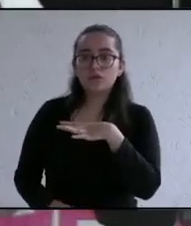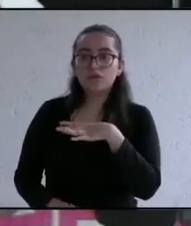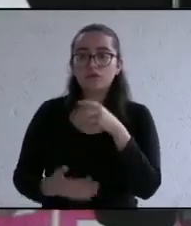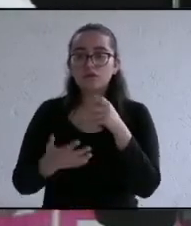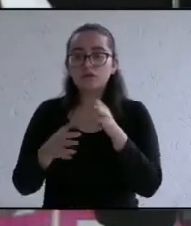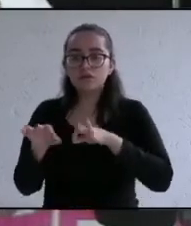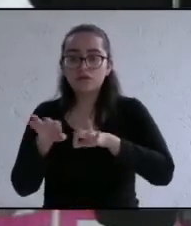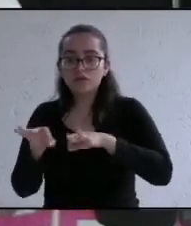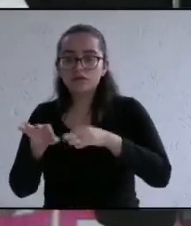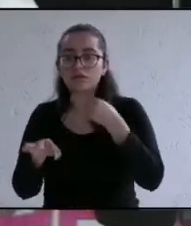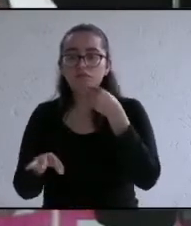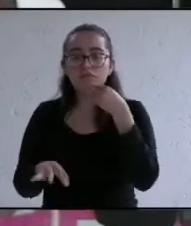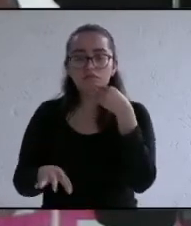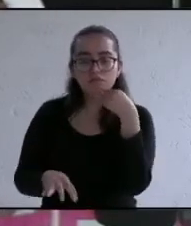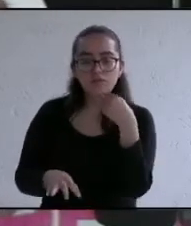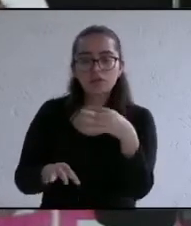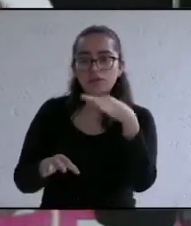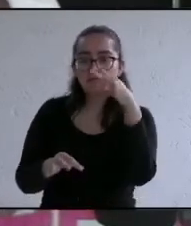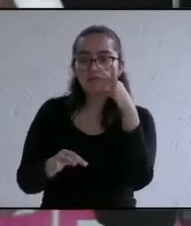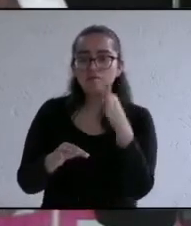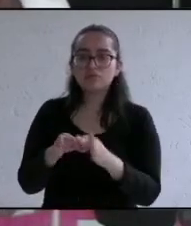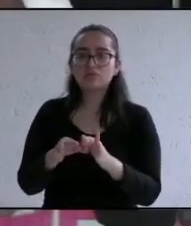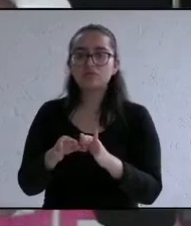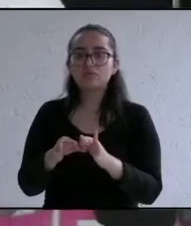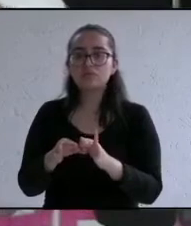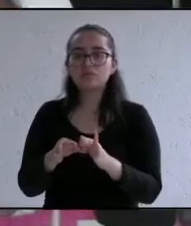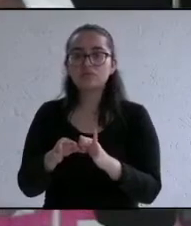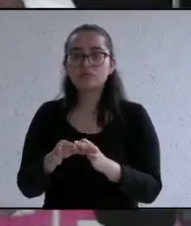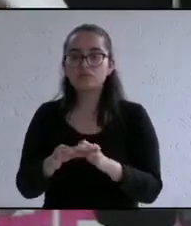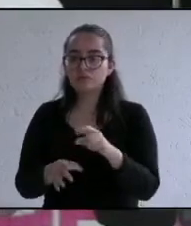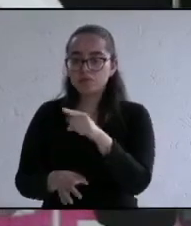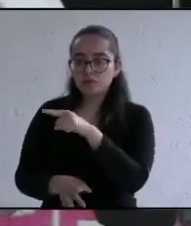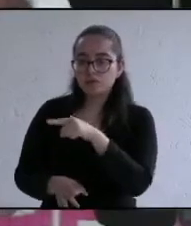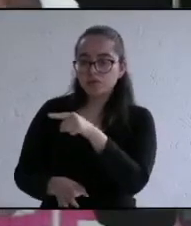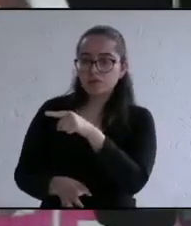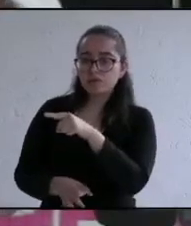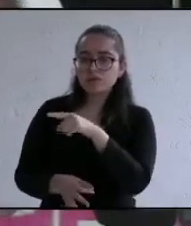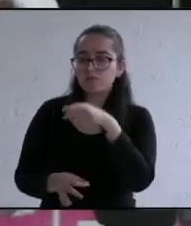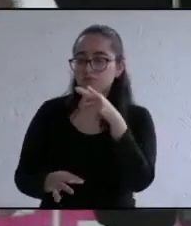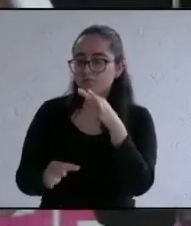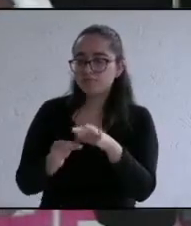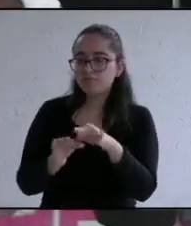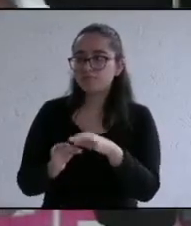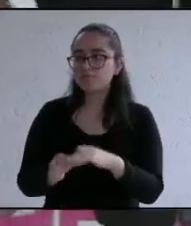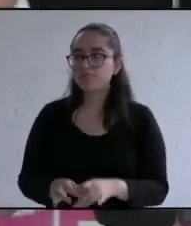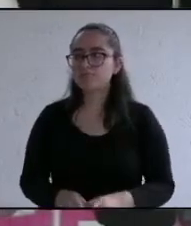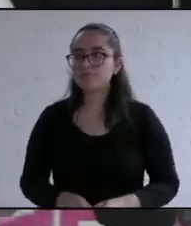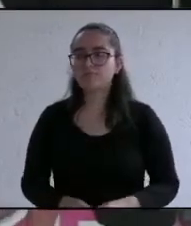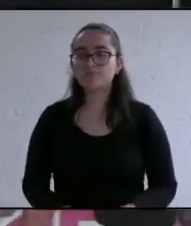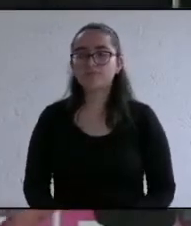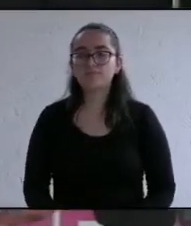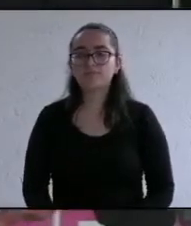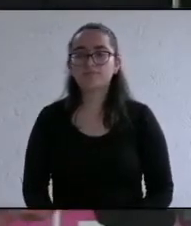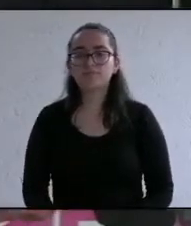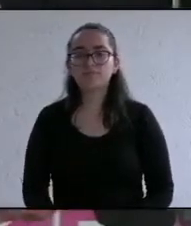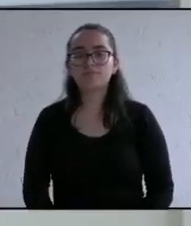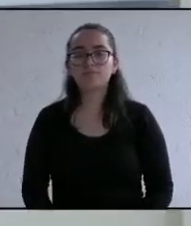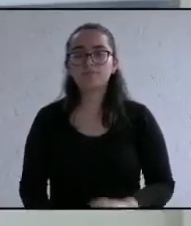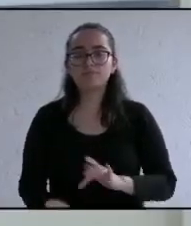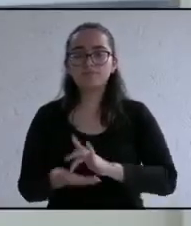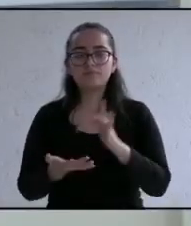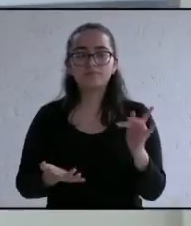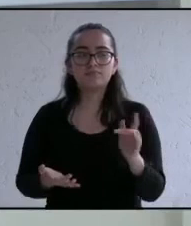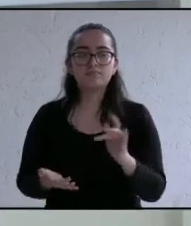con todas las prestaciones sociales que se merecen para que le respondan a la ciudadanía como debe de ser como Dios manda gracias